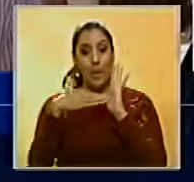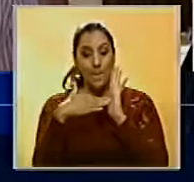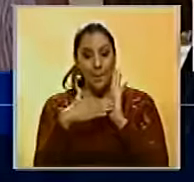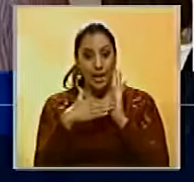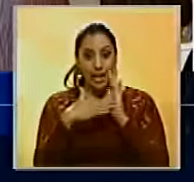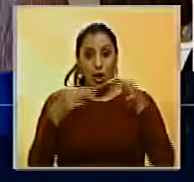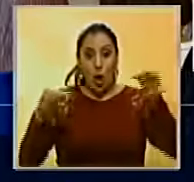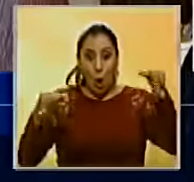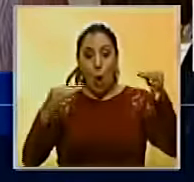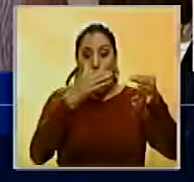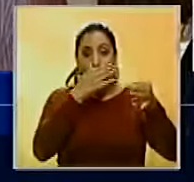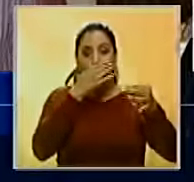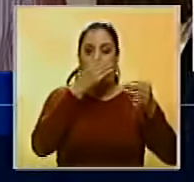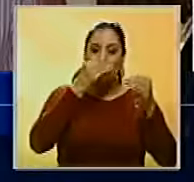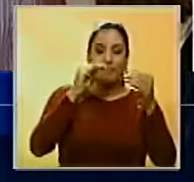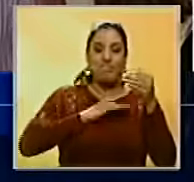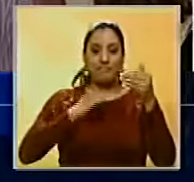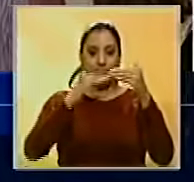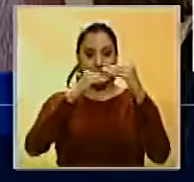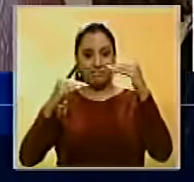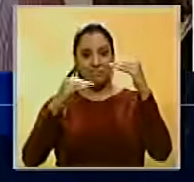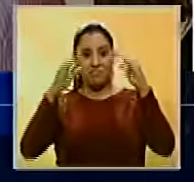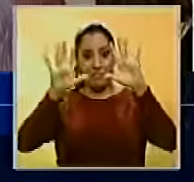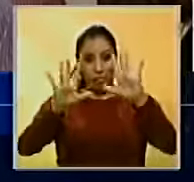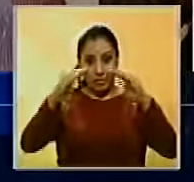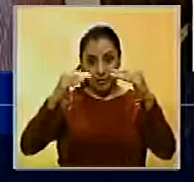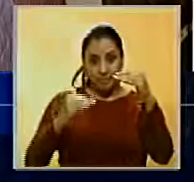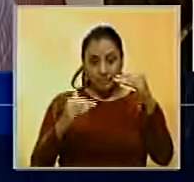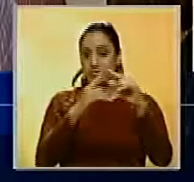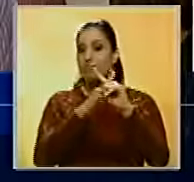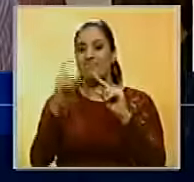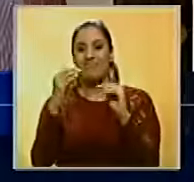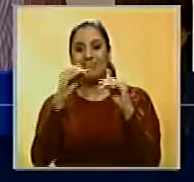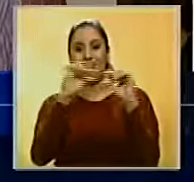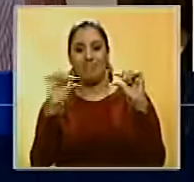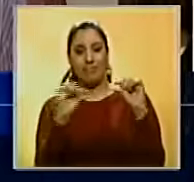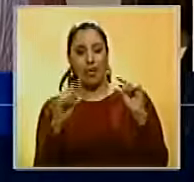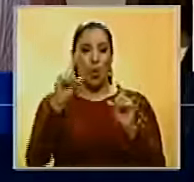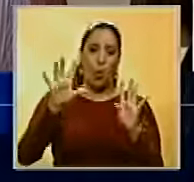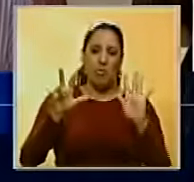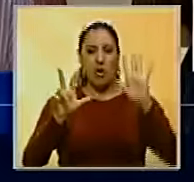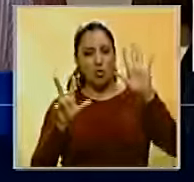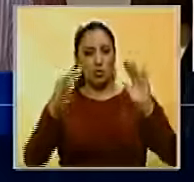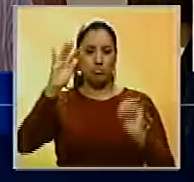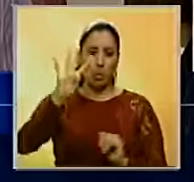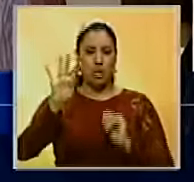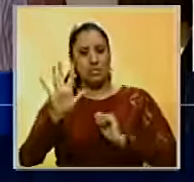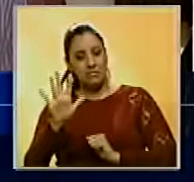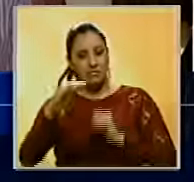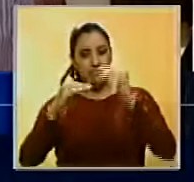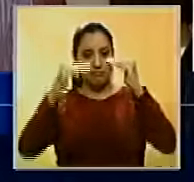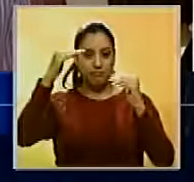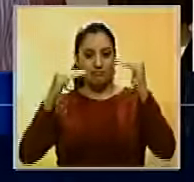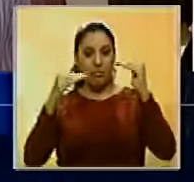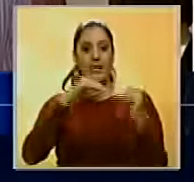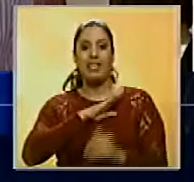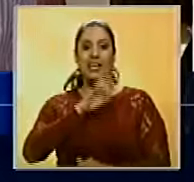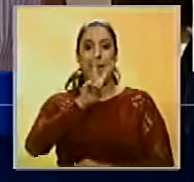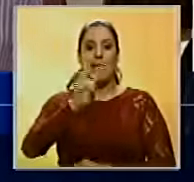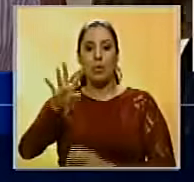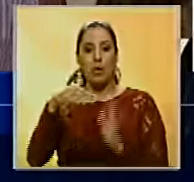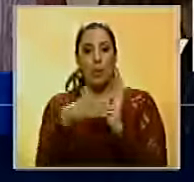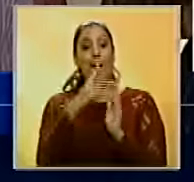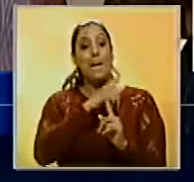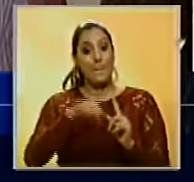casi 179.000, tienen los 10 renglones llenos. Hay otras que no tienen los 10, 9, 8, 4, 5, que son 24.000,